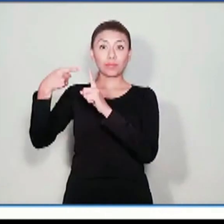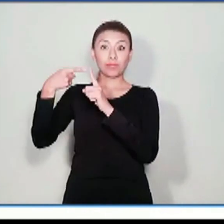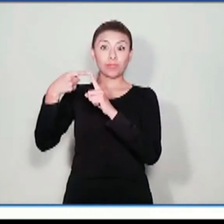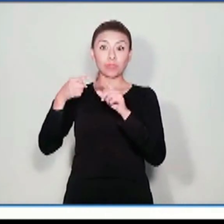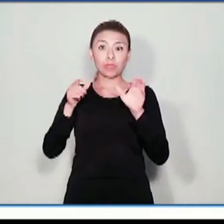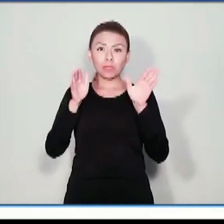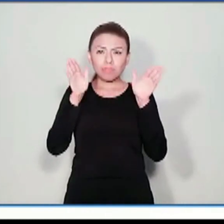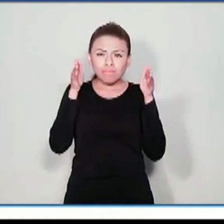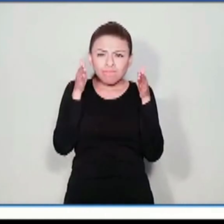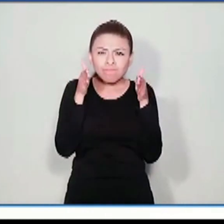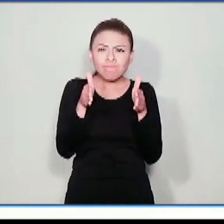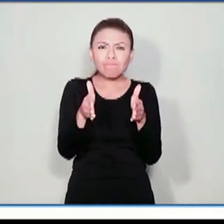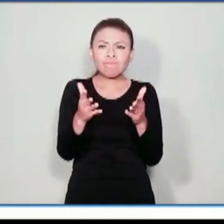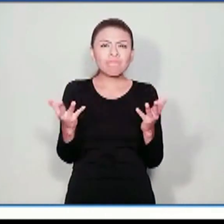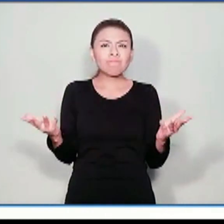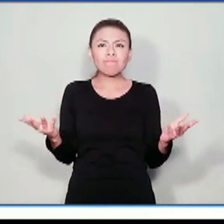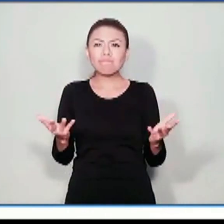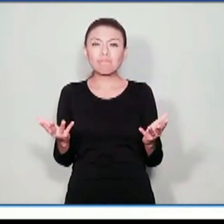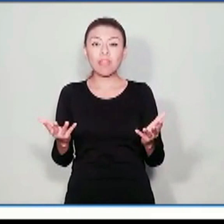Caso 1.